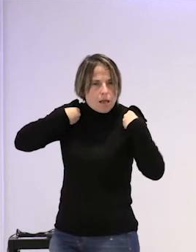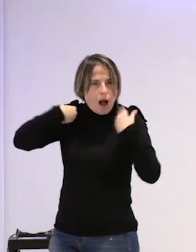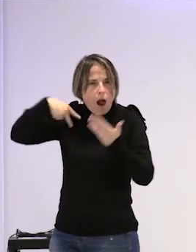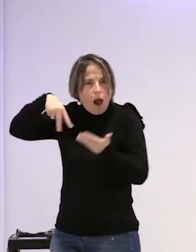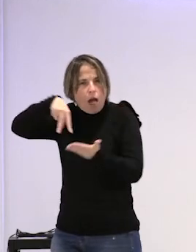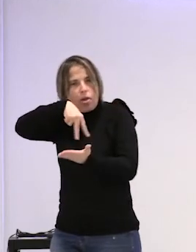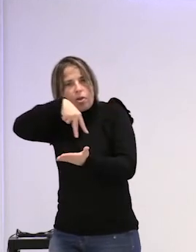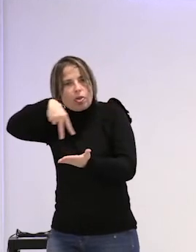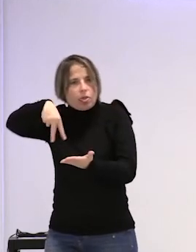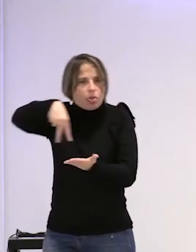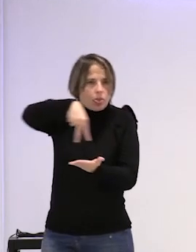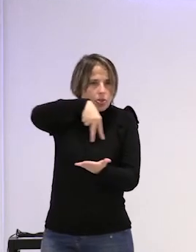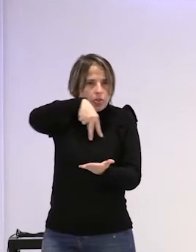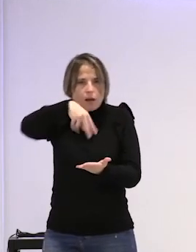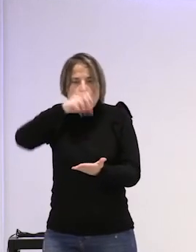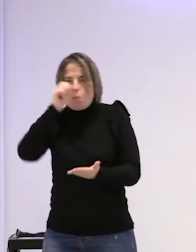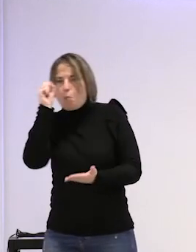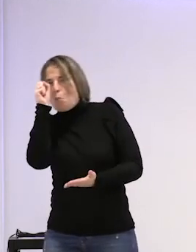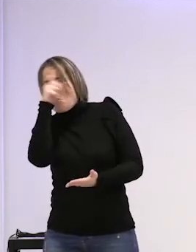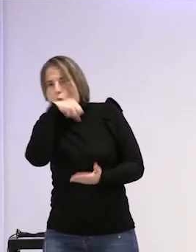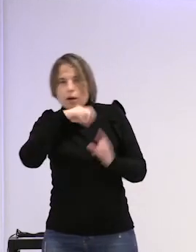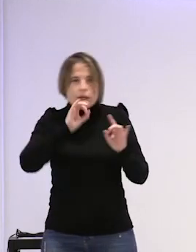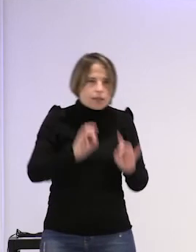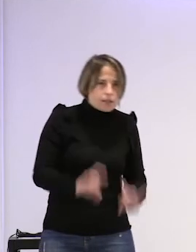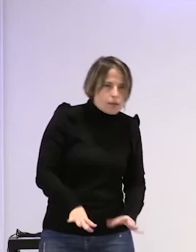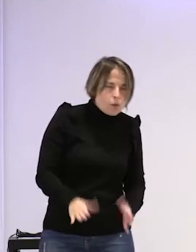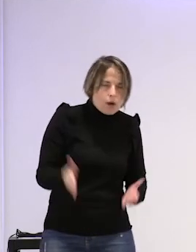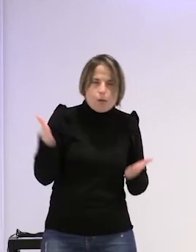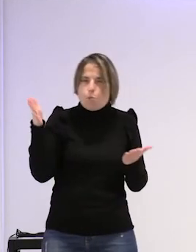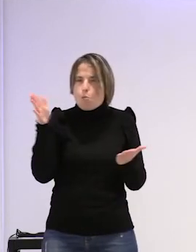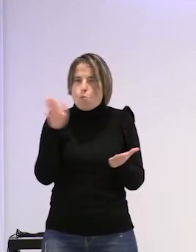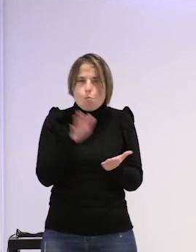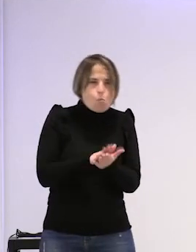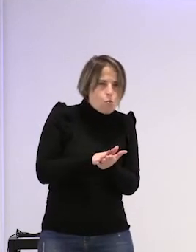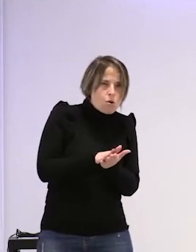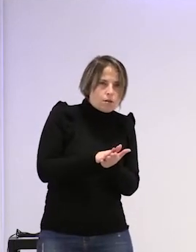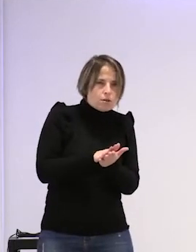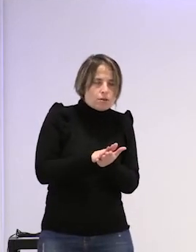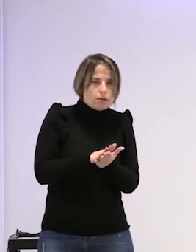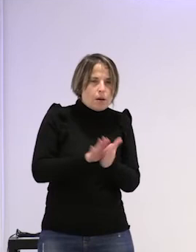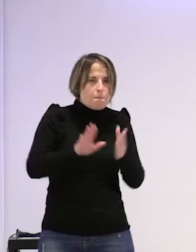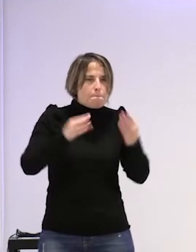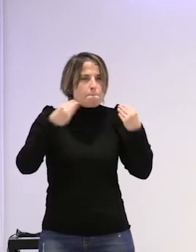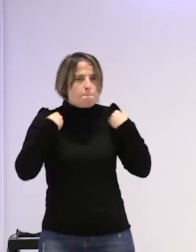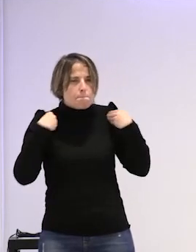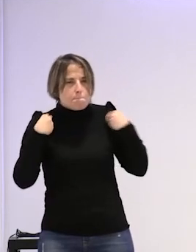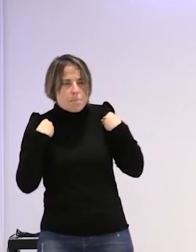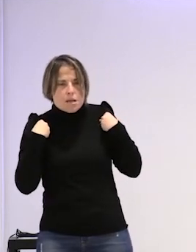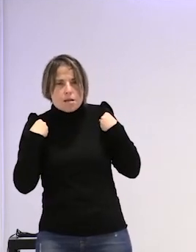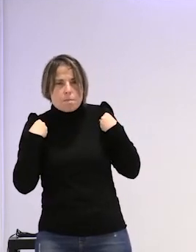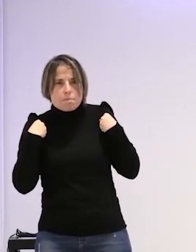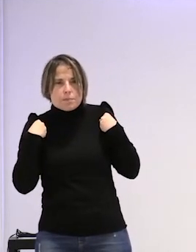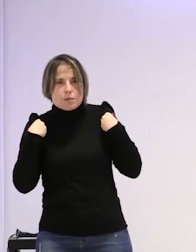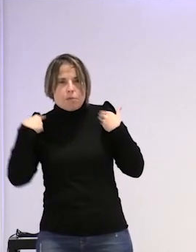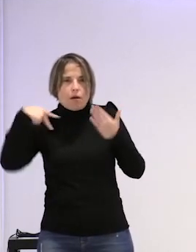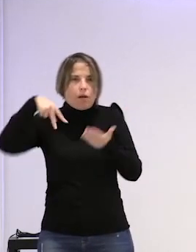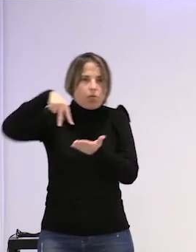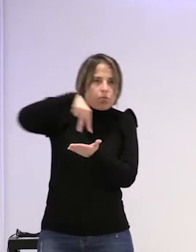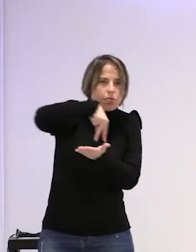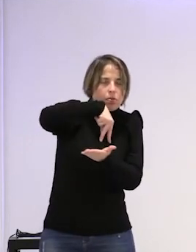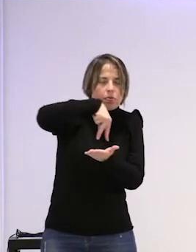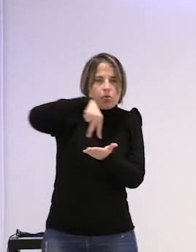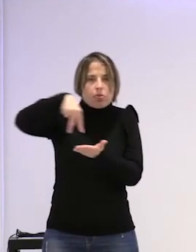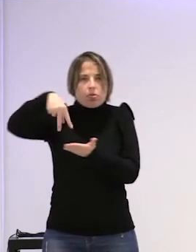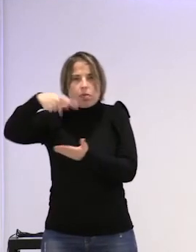como una borracha muerta en vida zombie de un recuerdo que asoma